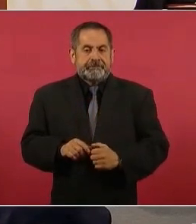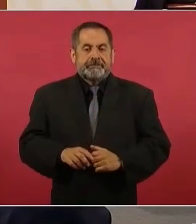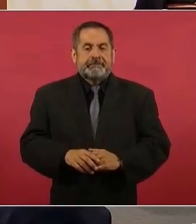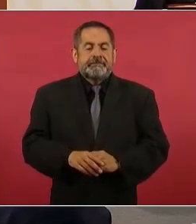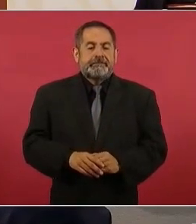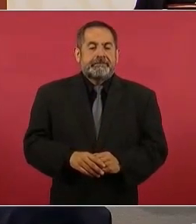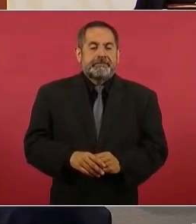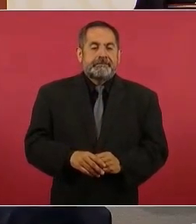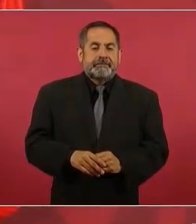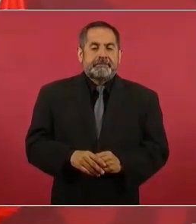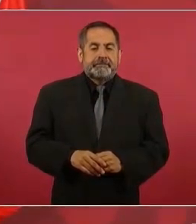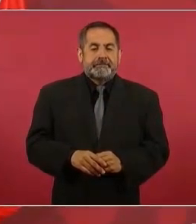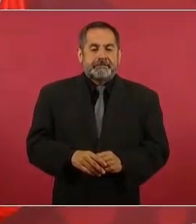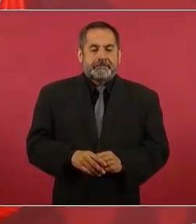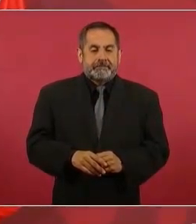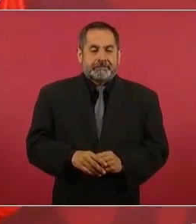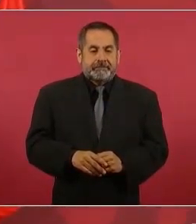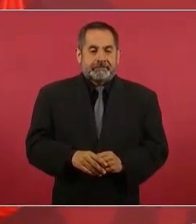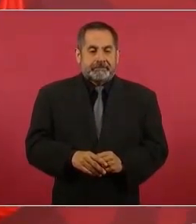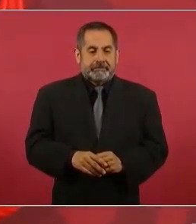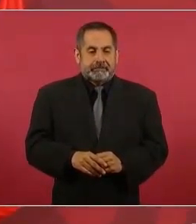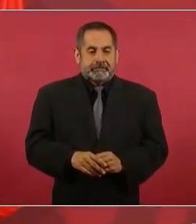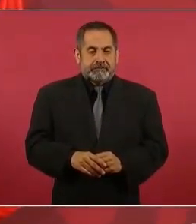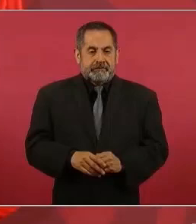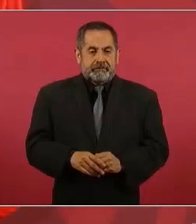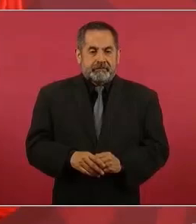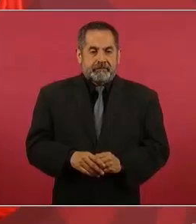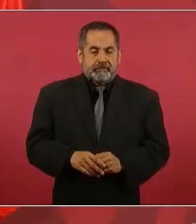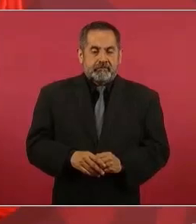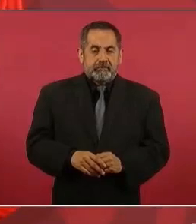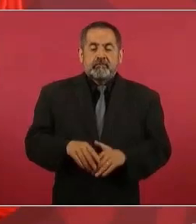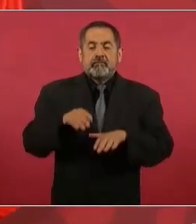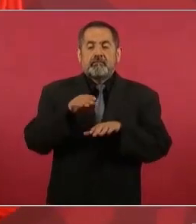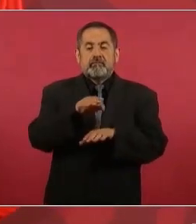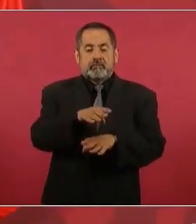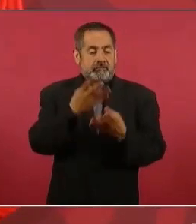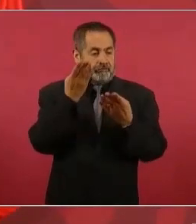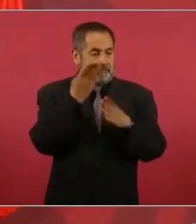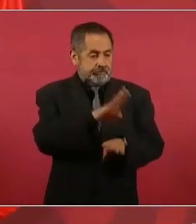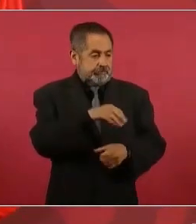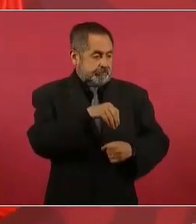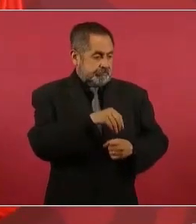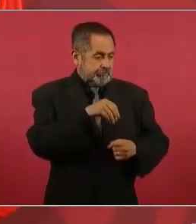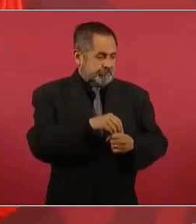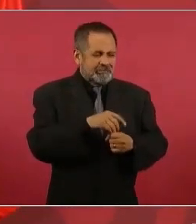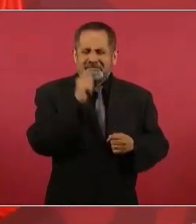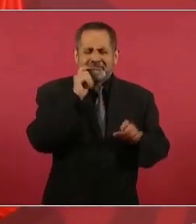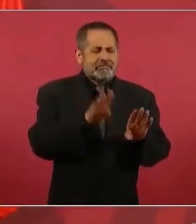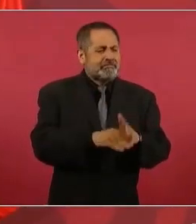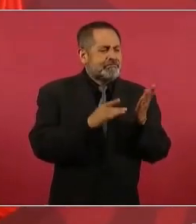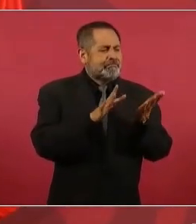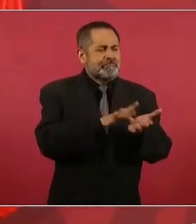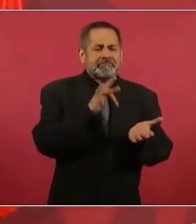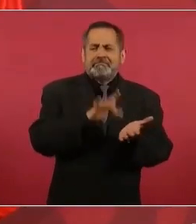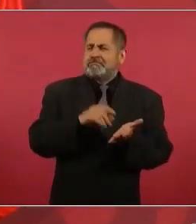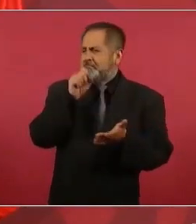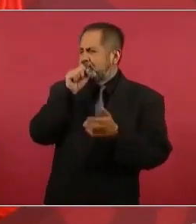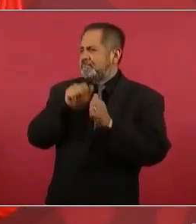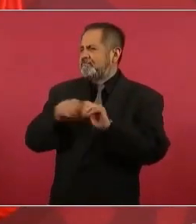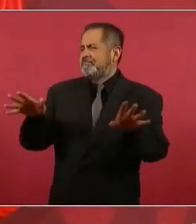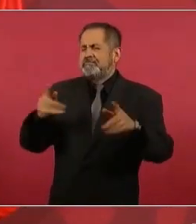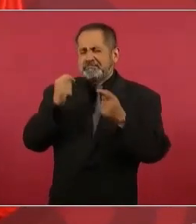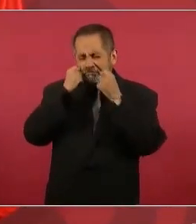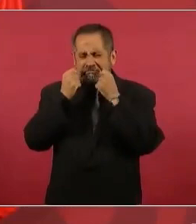Tres, puedo violar el secreto bancario cuando quiera, de esto que